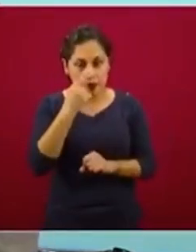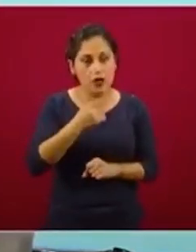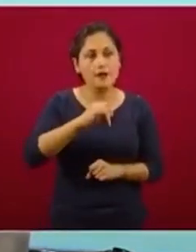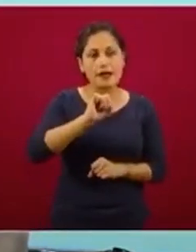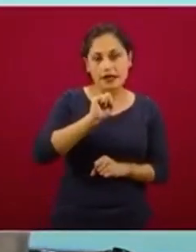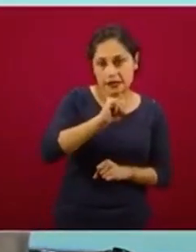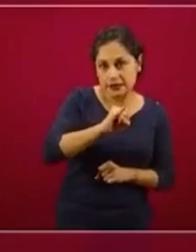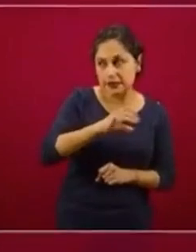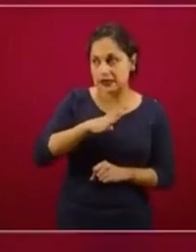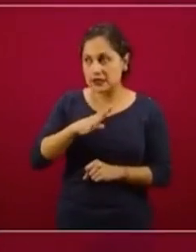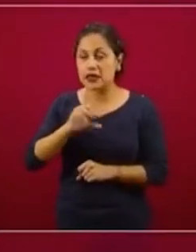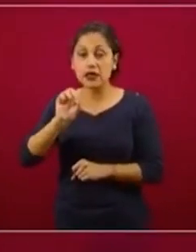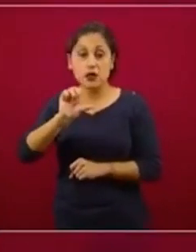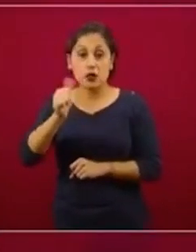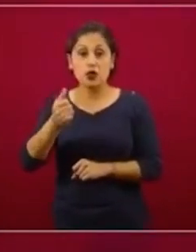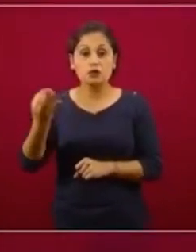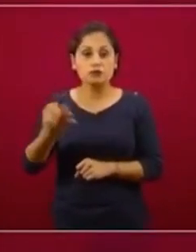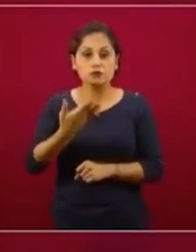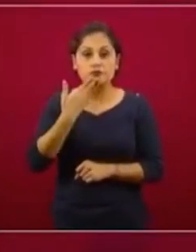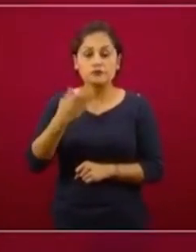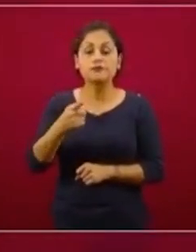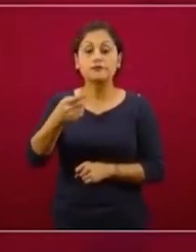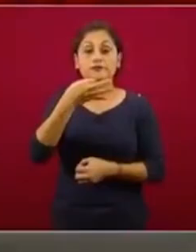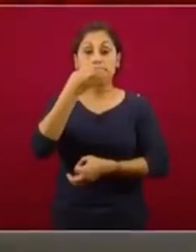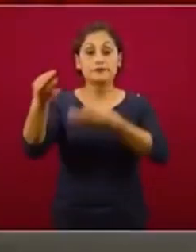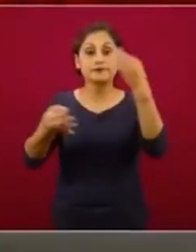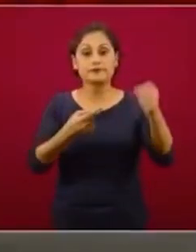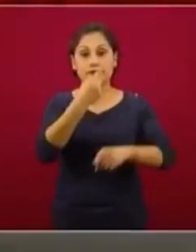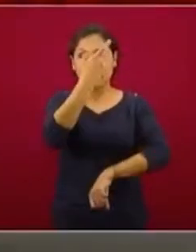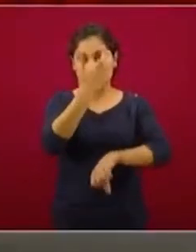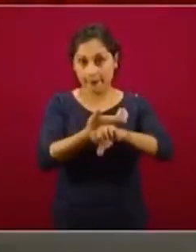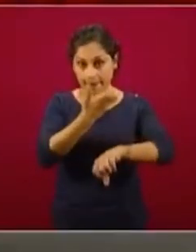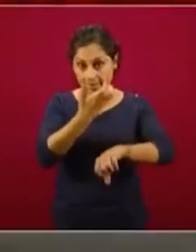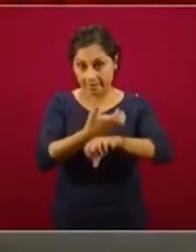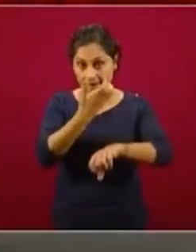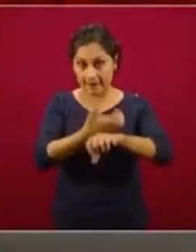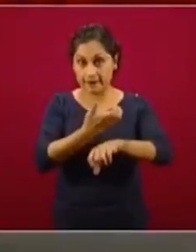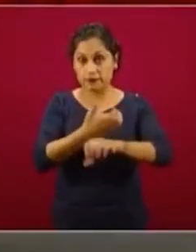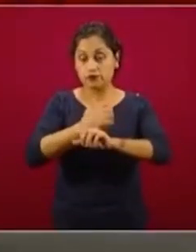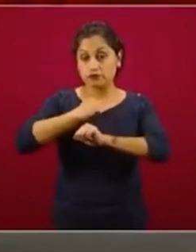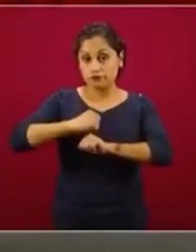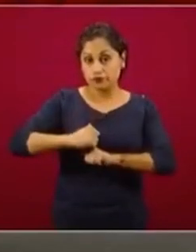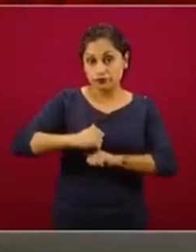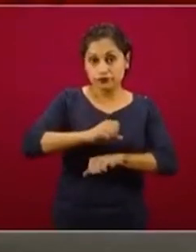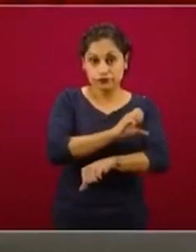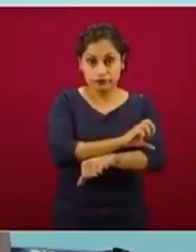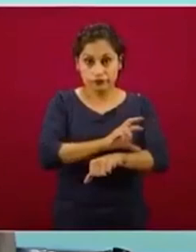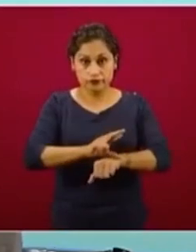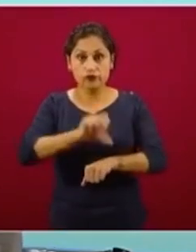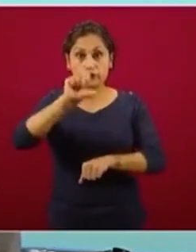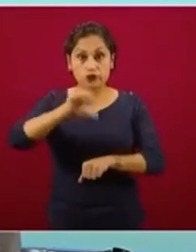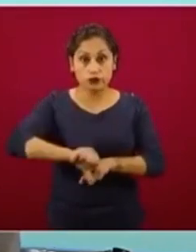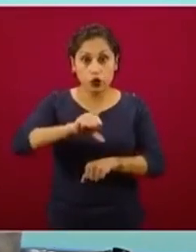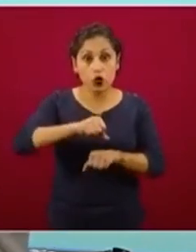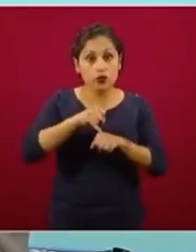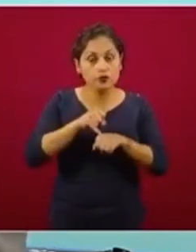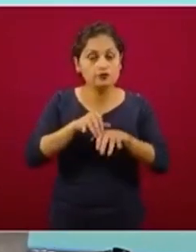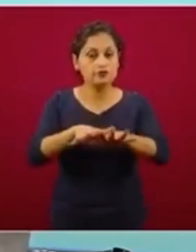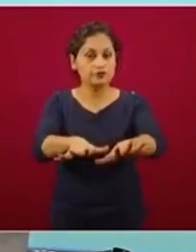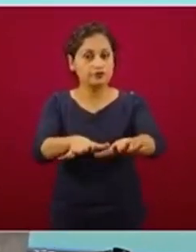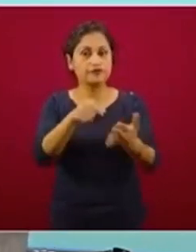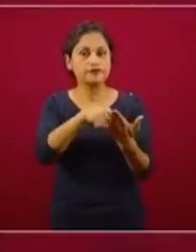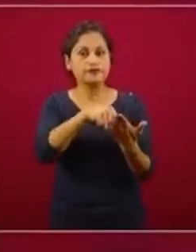Noticia, por cierto, hoy los centros de control de enfermedades de Estados Unidos hicieron una guía técnica que publicaron hoy que dice